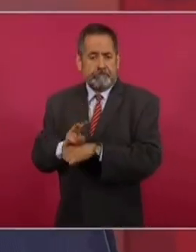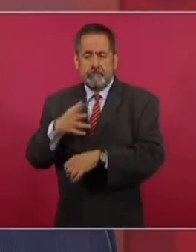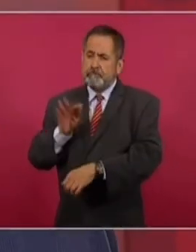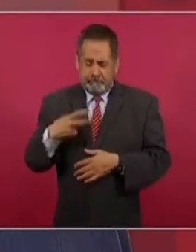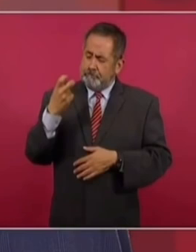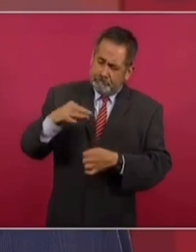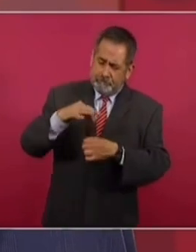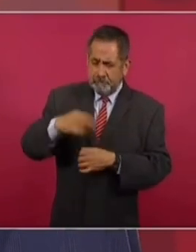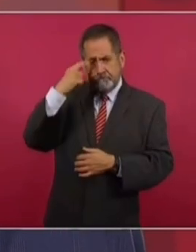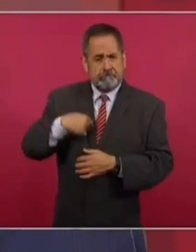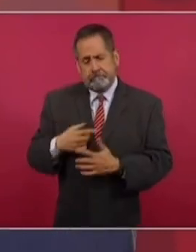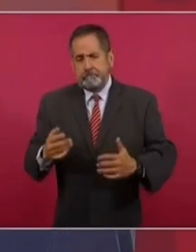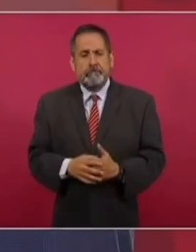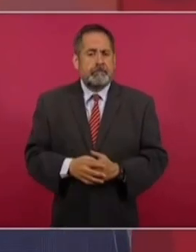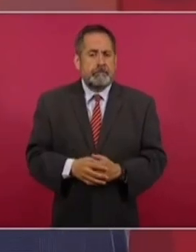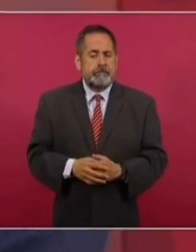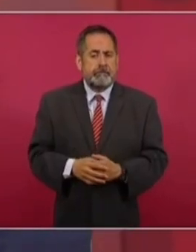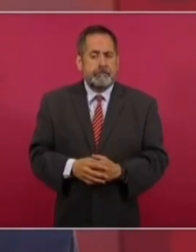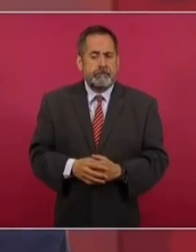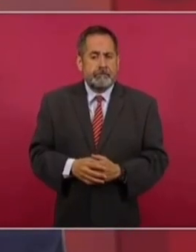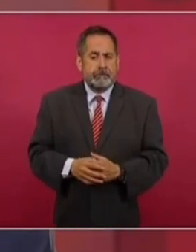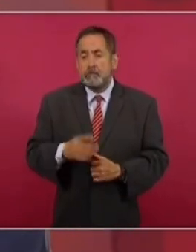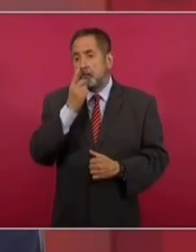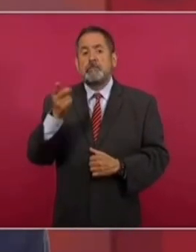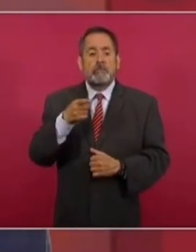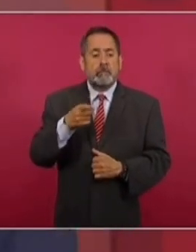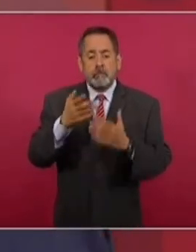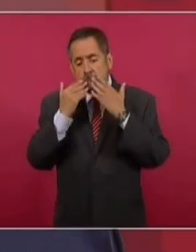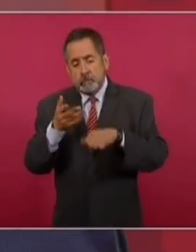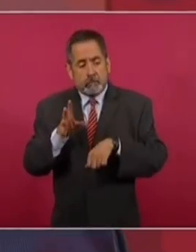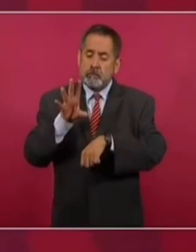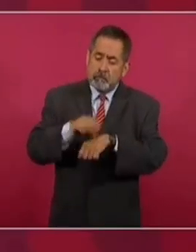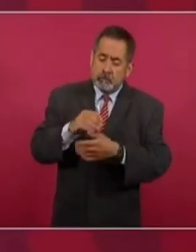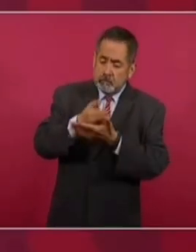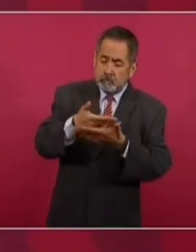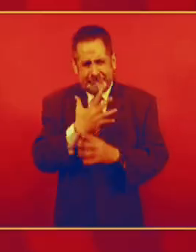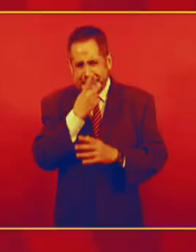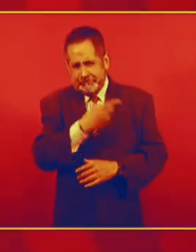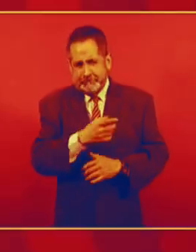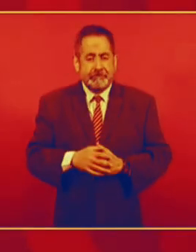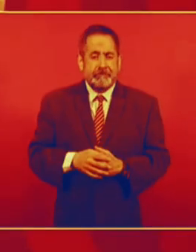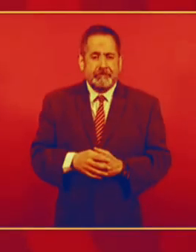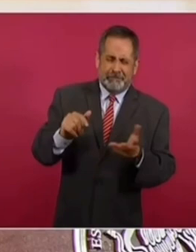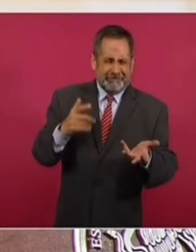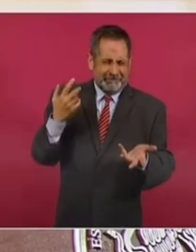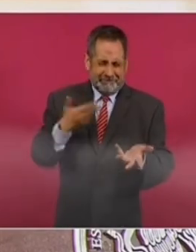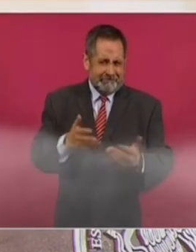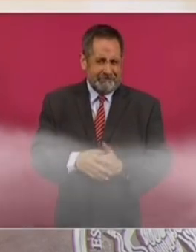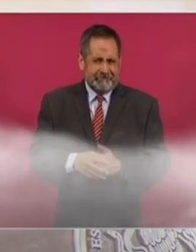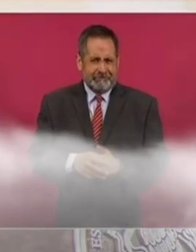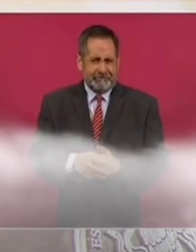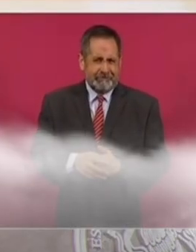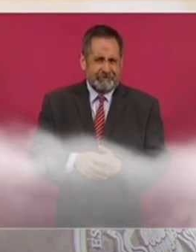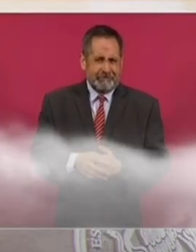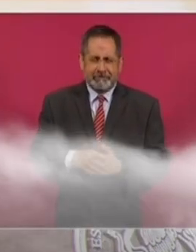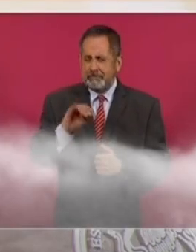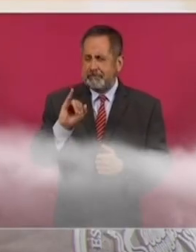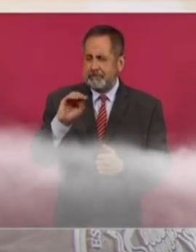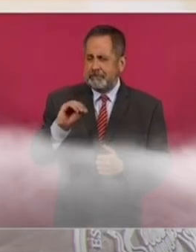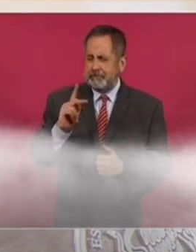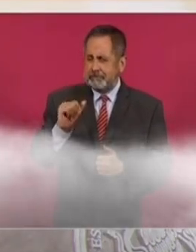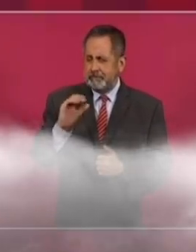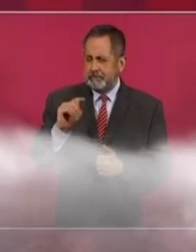defender los intereses del pueblo. Además, dicen, es que no hay permiso. La famosa mía, lo que es el impacto ambiental.